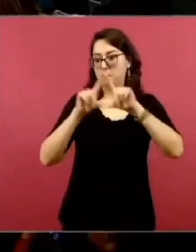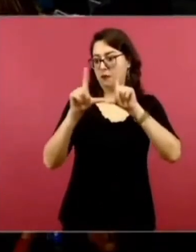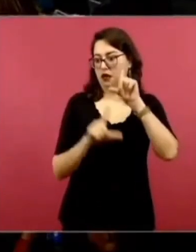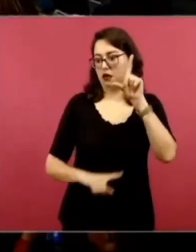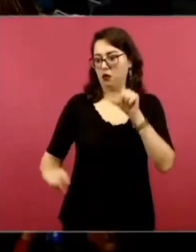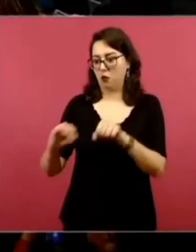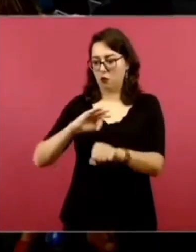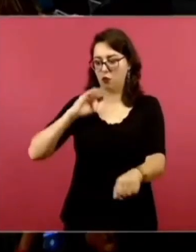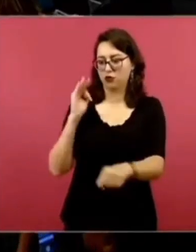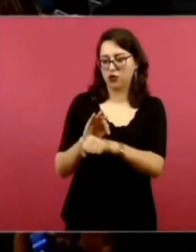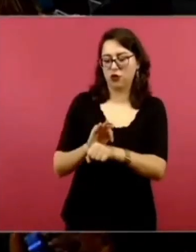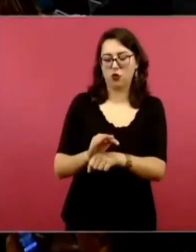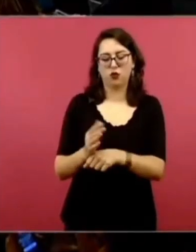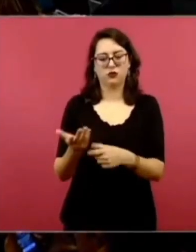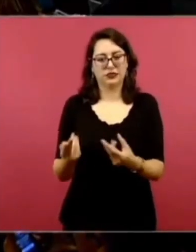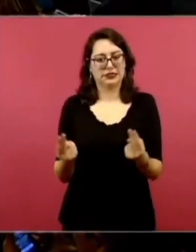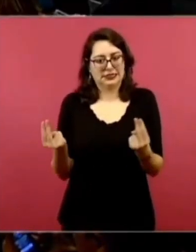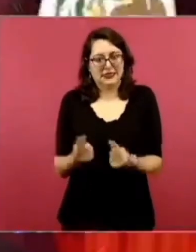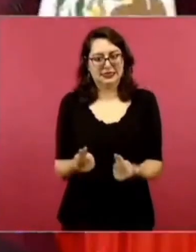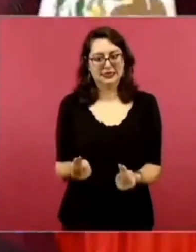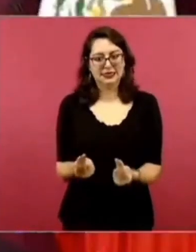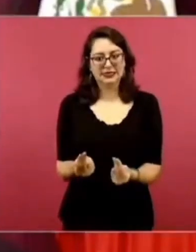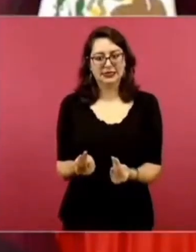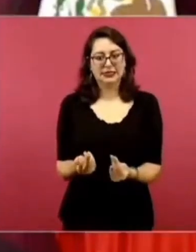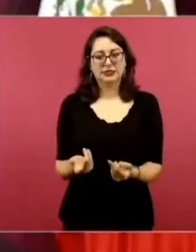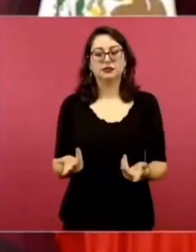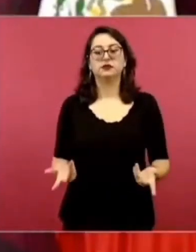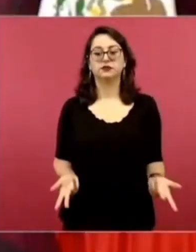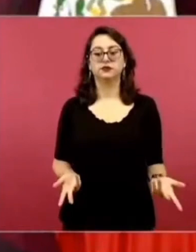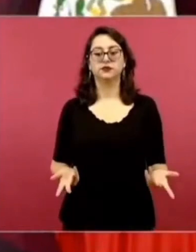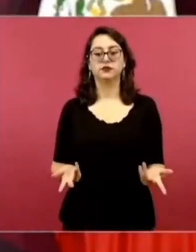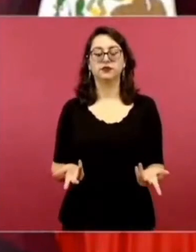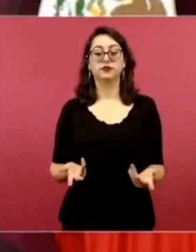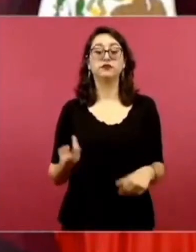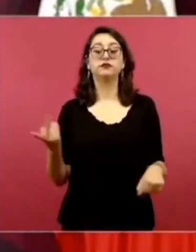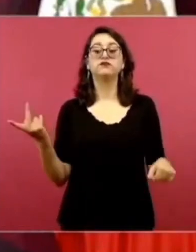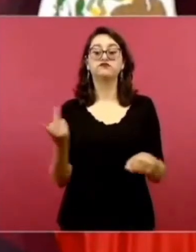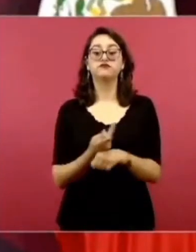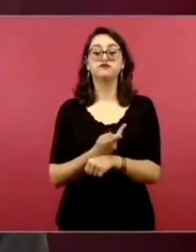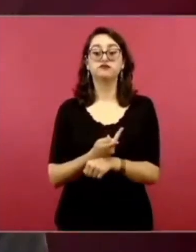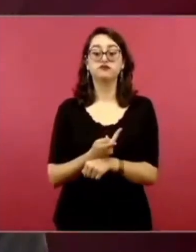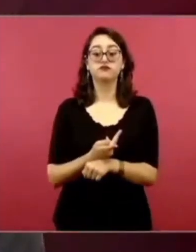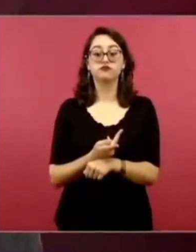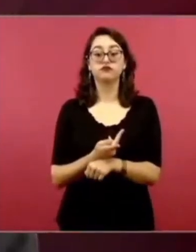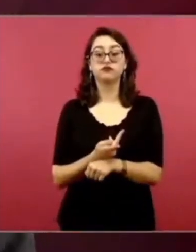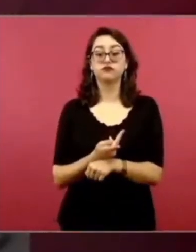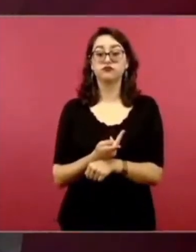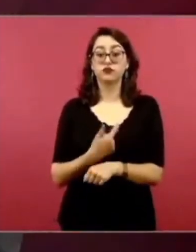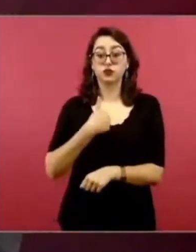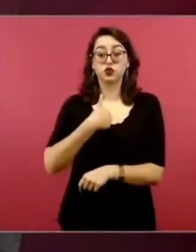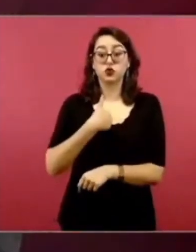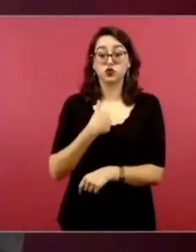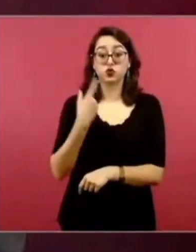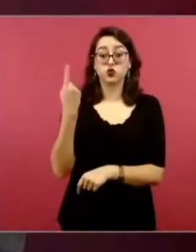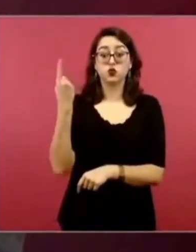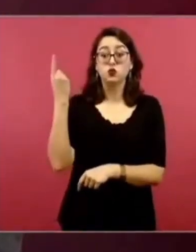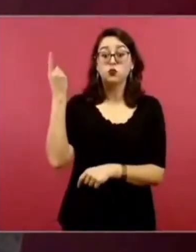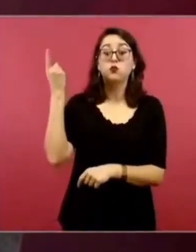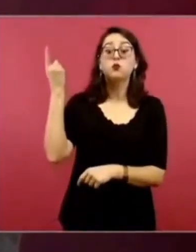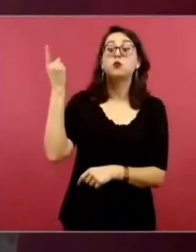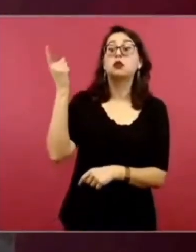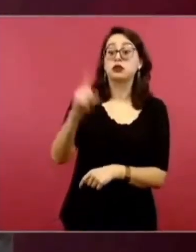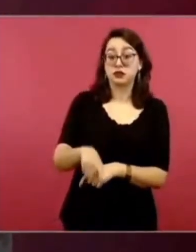Entonces, di la instrucción de que se vaya